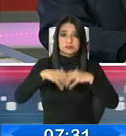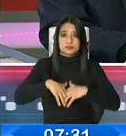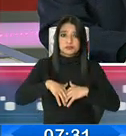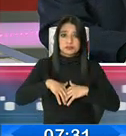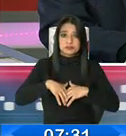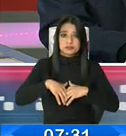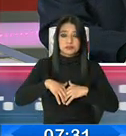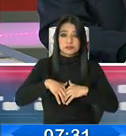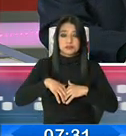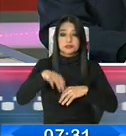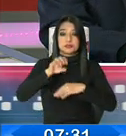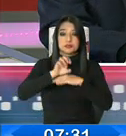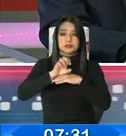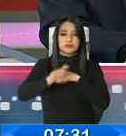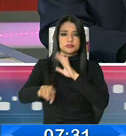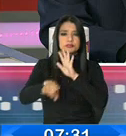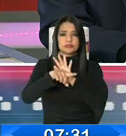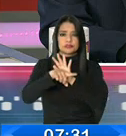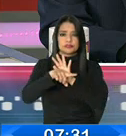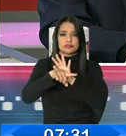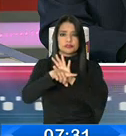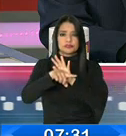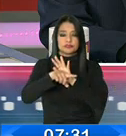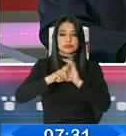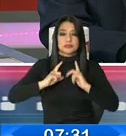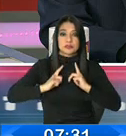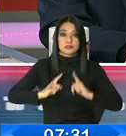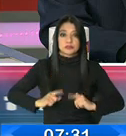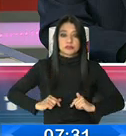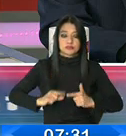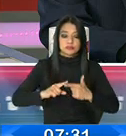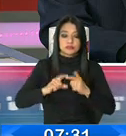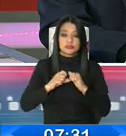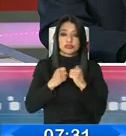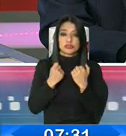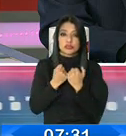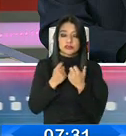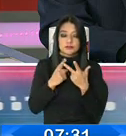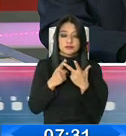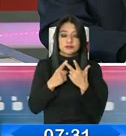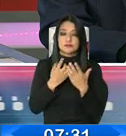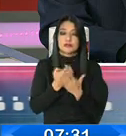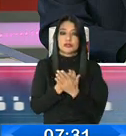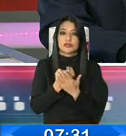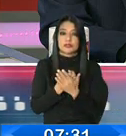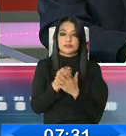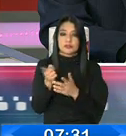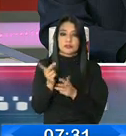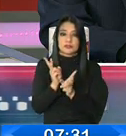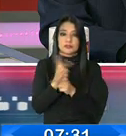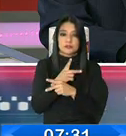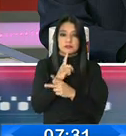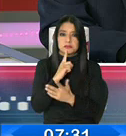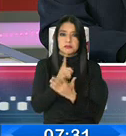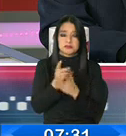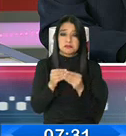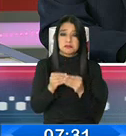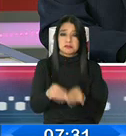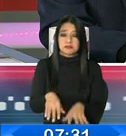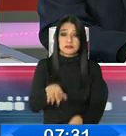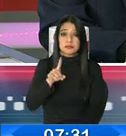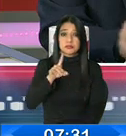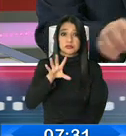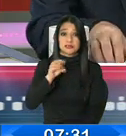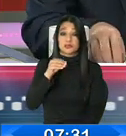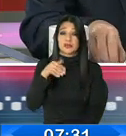impactos increíbles en el lado de salud, en el lado social y en el lado económico productivo. Se han perdido más de 150